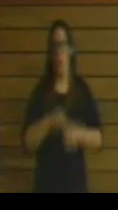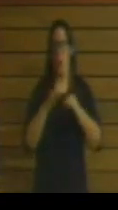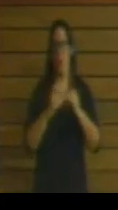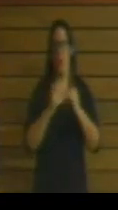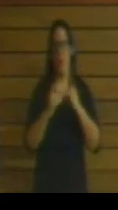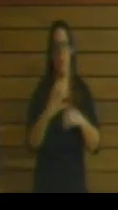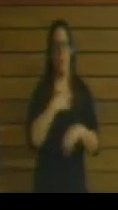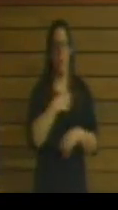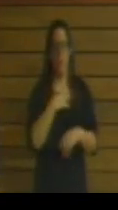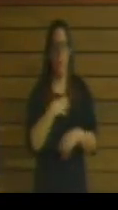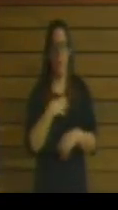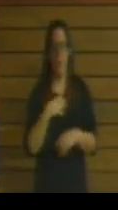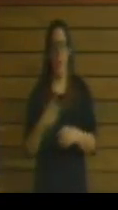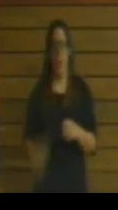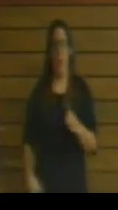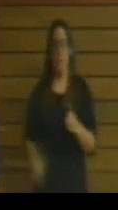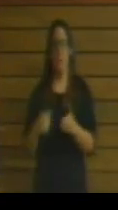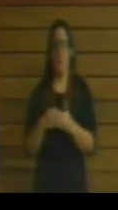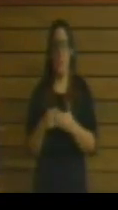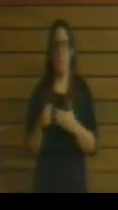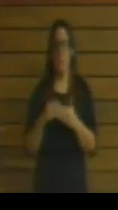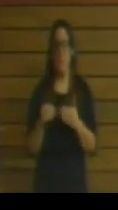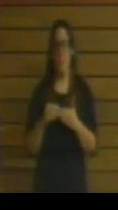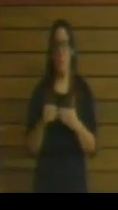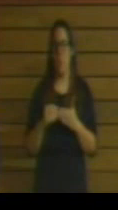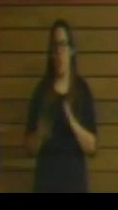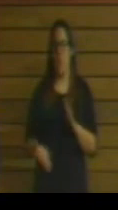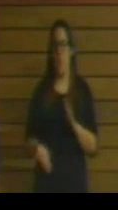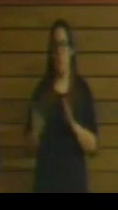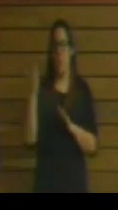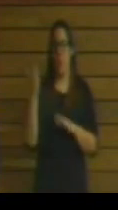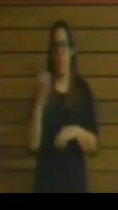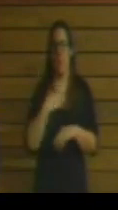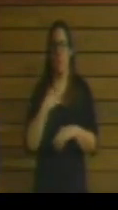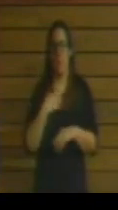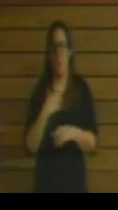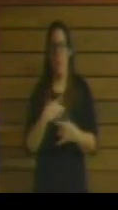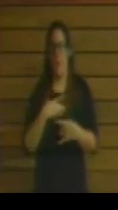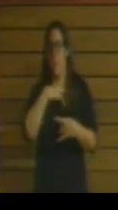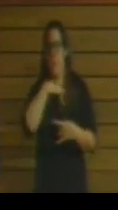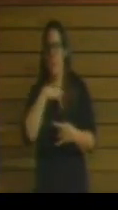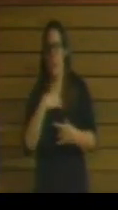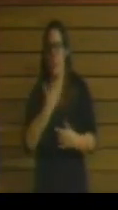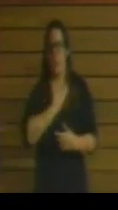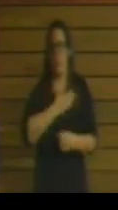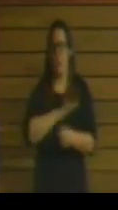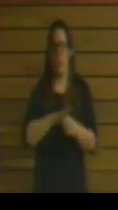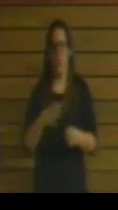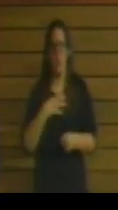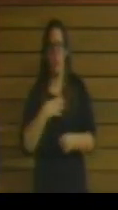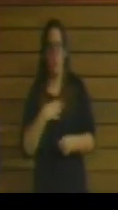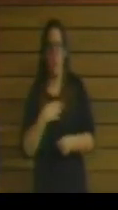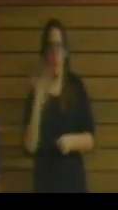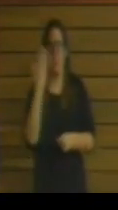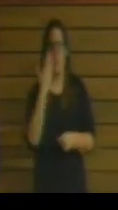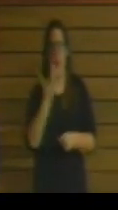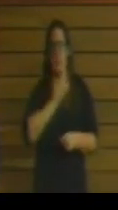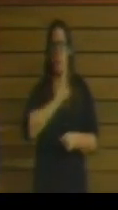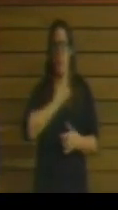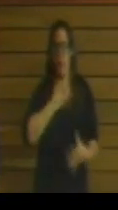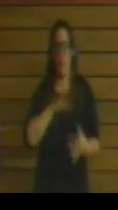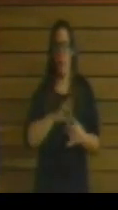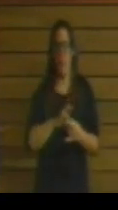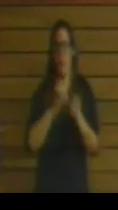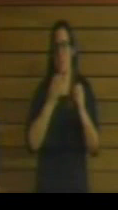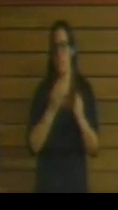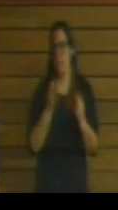desmesurada y que los ayuntamientos no lo podían cubrir, que estaban en riesgo las escuelas municipales, que no había igualdad de oportunidades entre